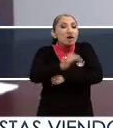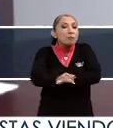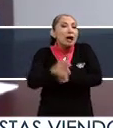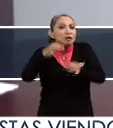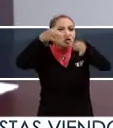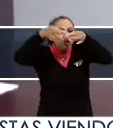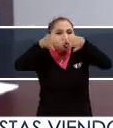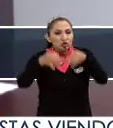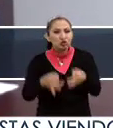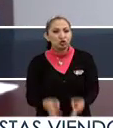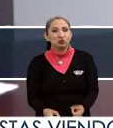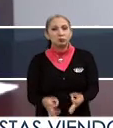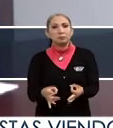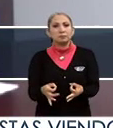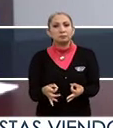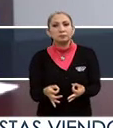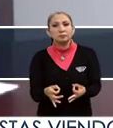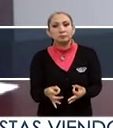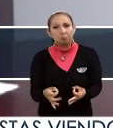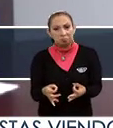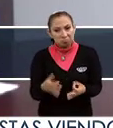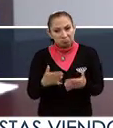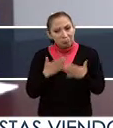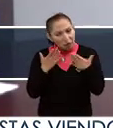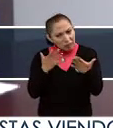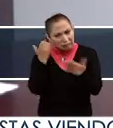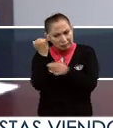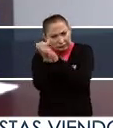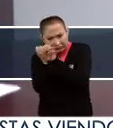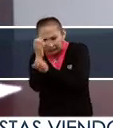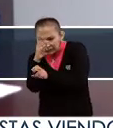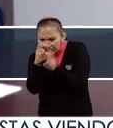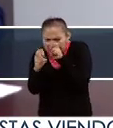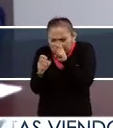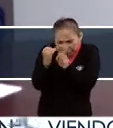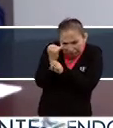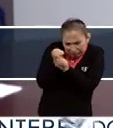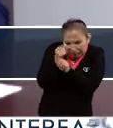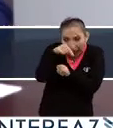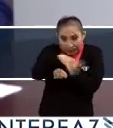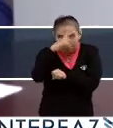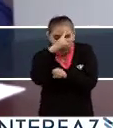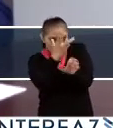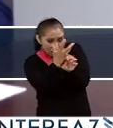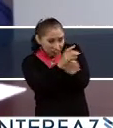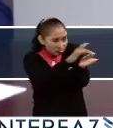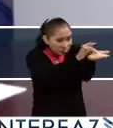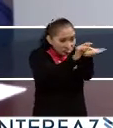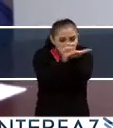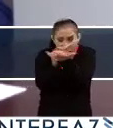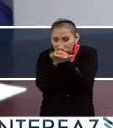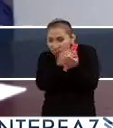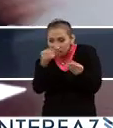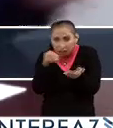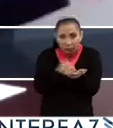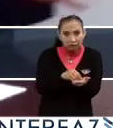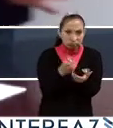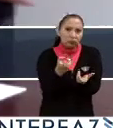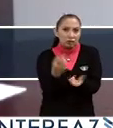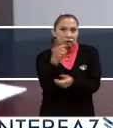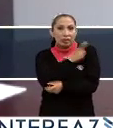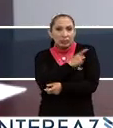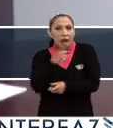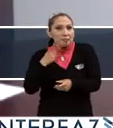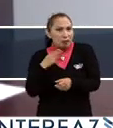confiable, rigurosa que se genera tanto como en México como en Estados Unidos, pues es algo que